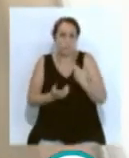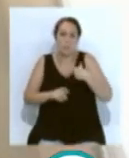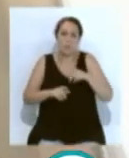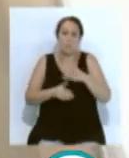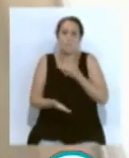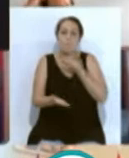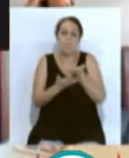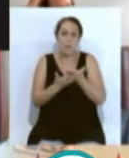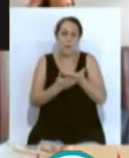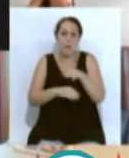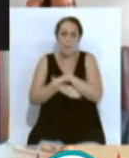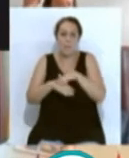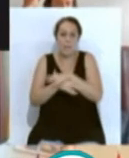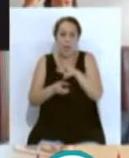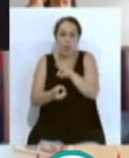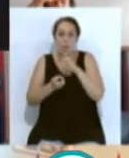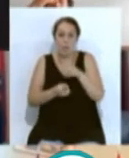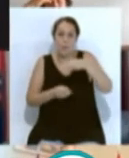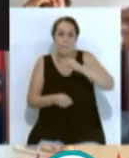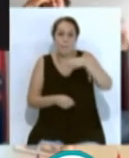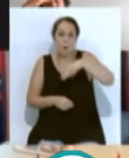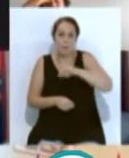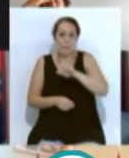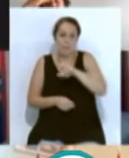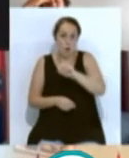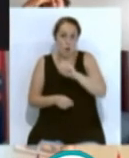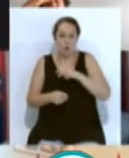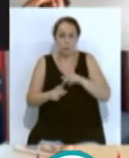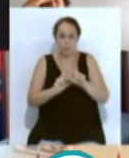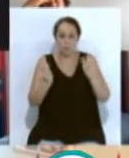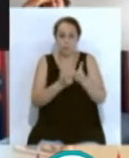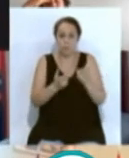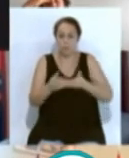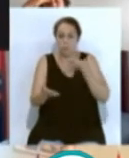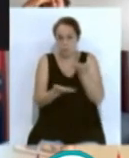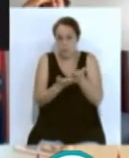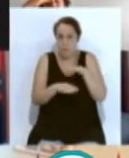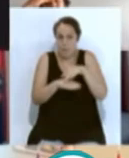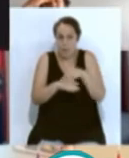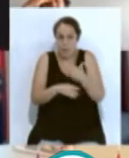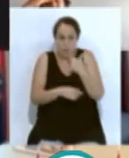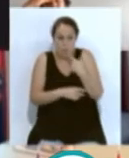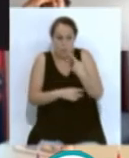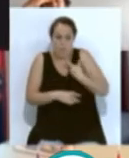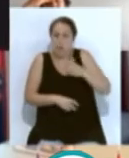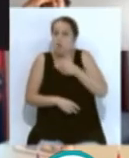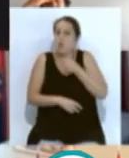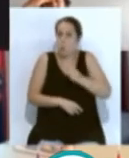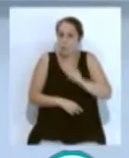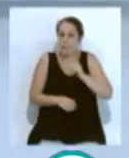reunión con la ministra de Hacienda, María Jesús Montero, para expresarle este rechazo y poder debatir y encontrar alternativas.